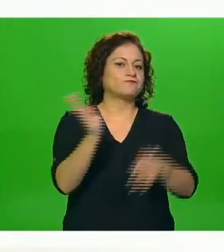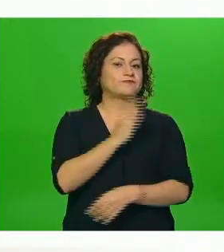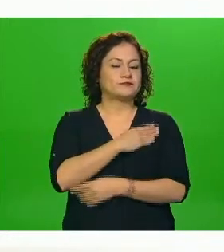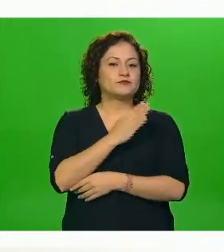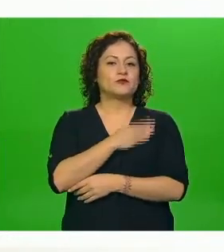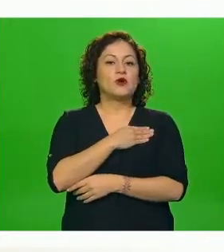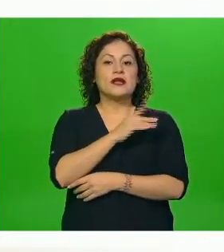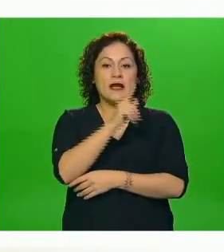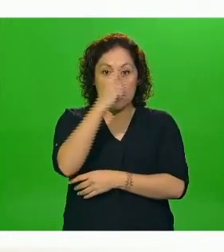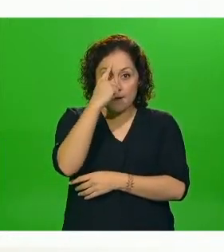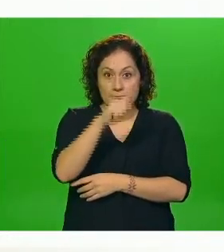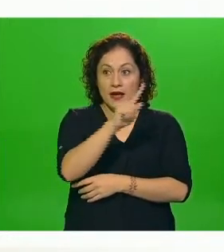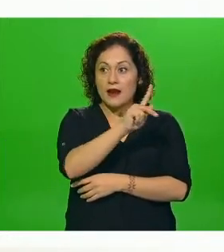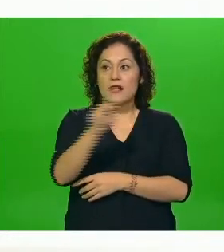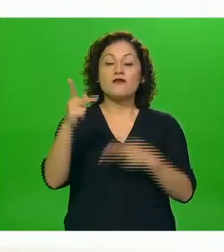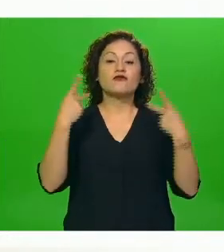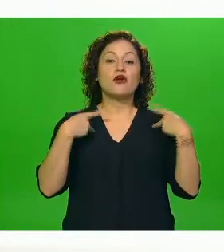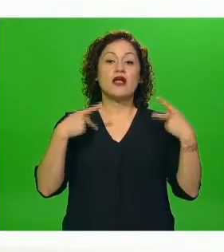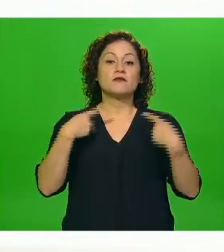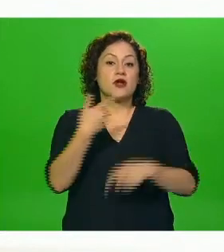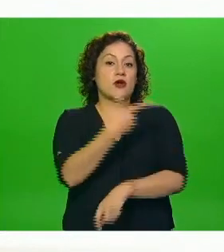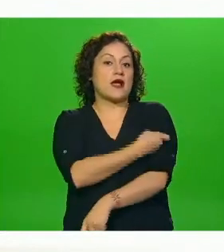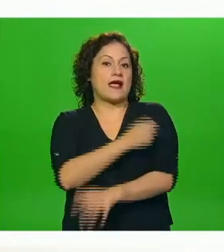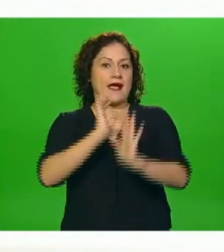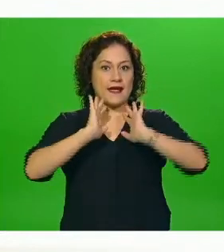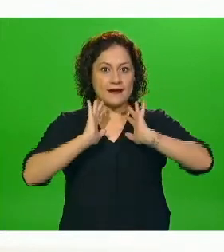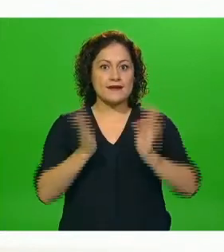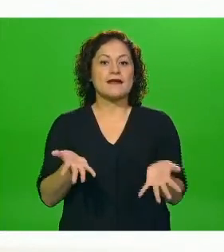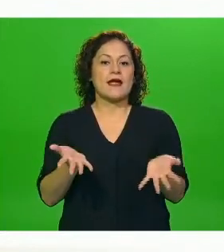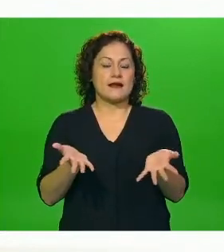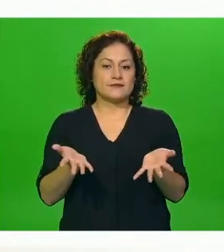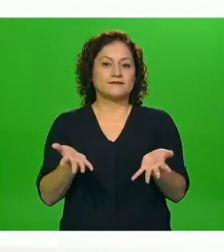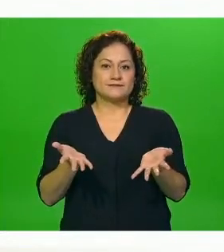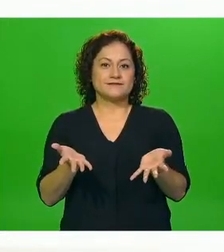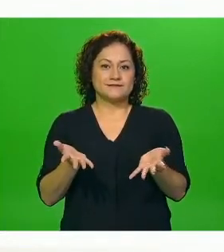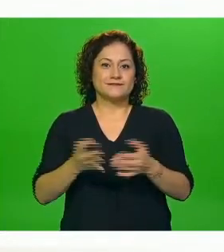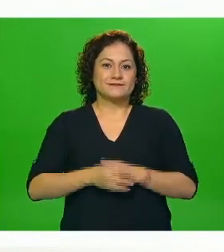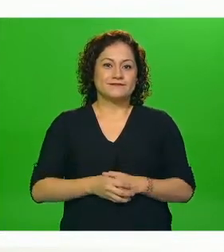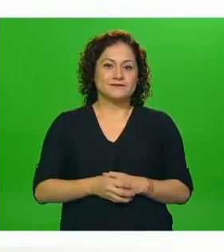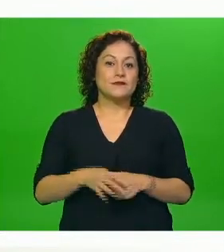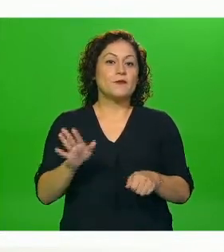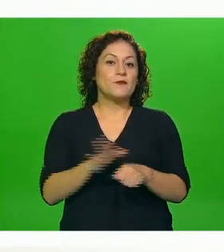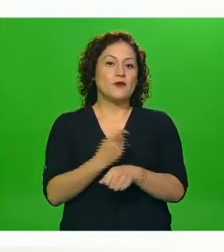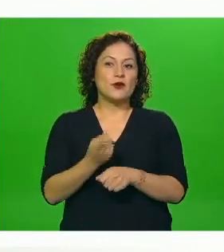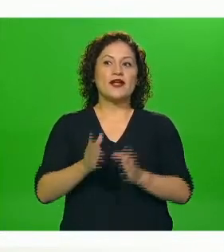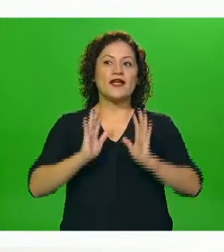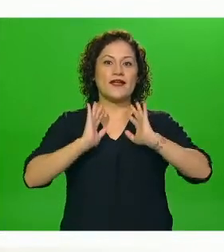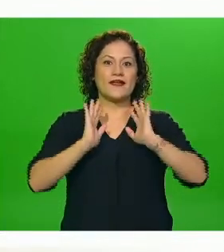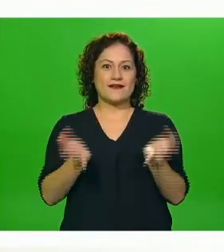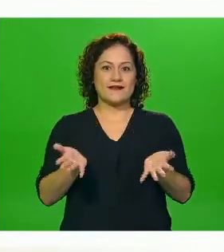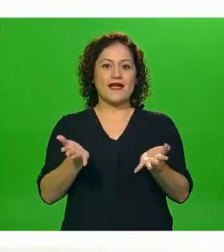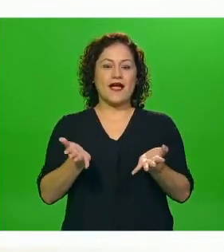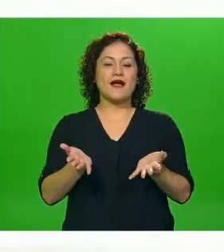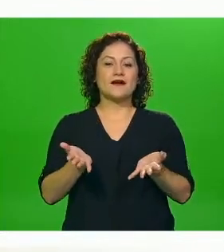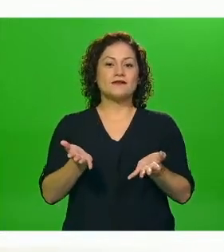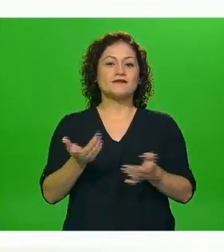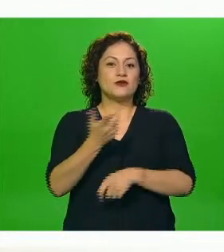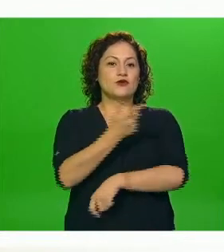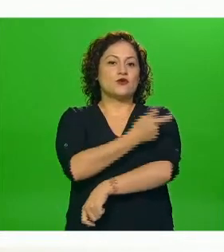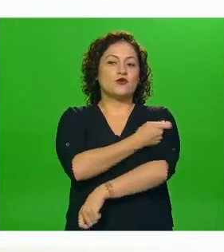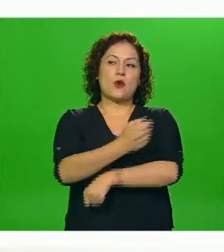que recibieron esas dosis durante esta semana porque están iniciando ya con la expectativa de la respuesta